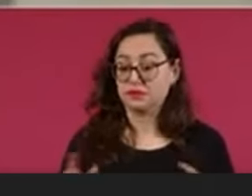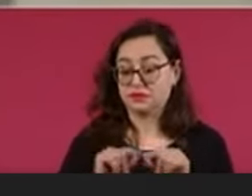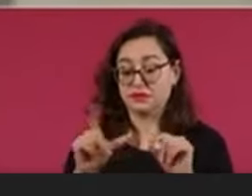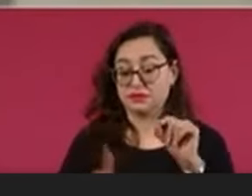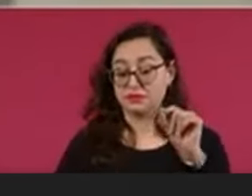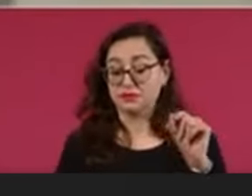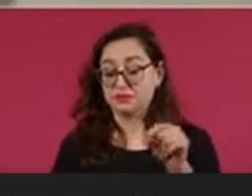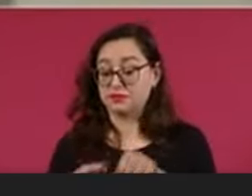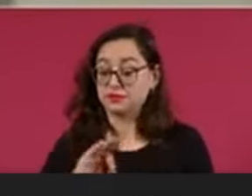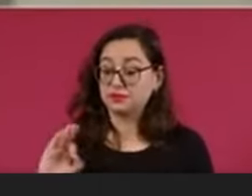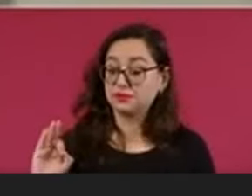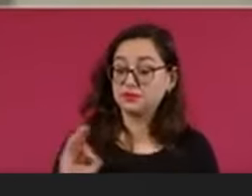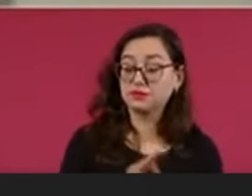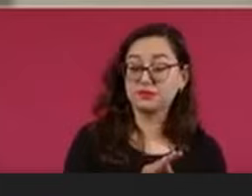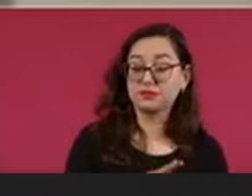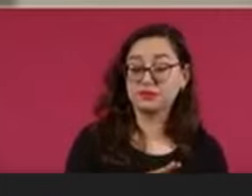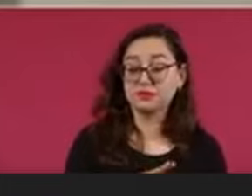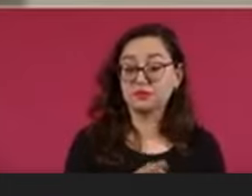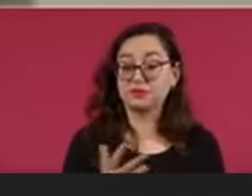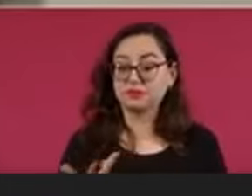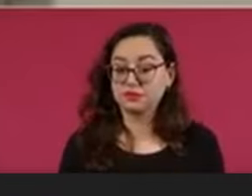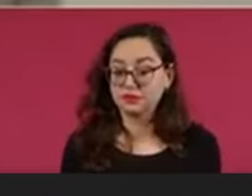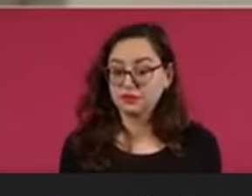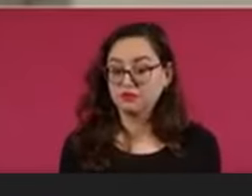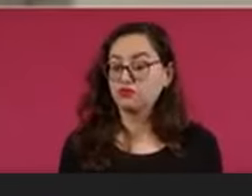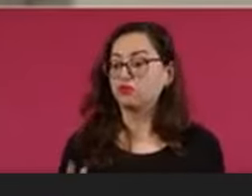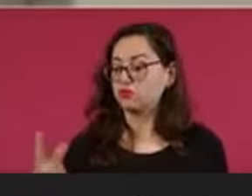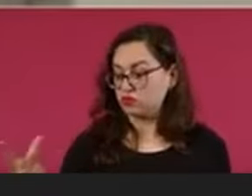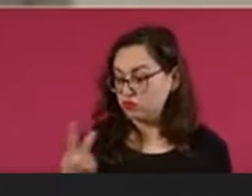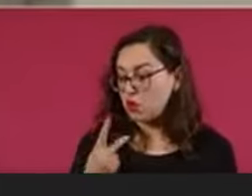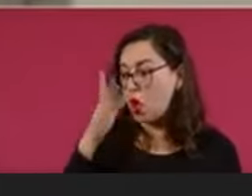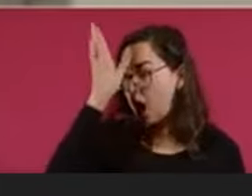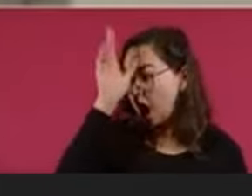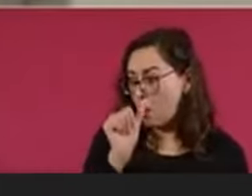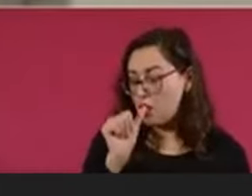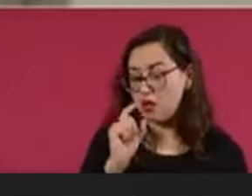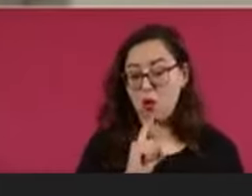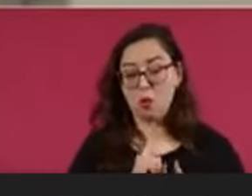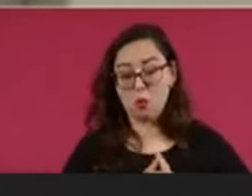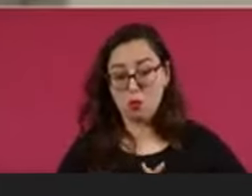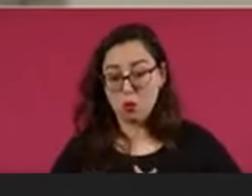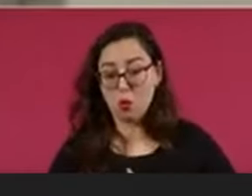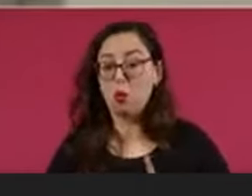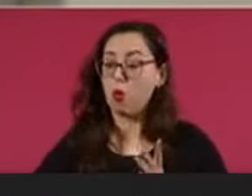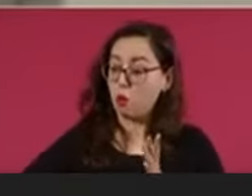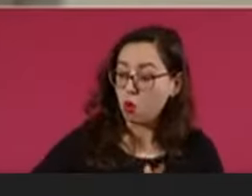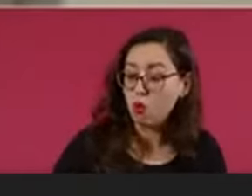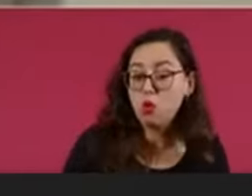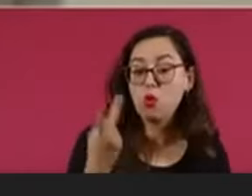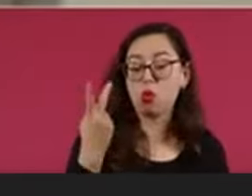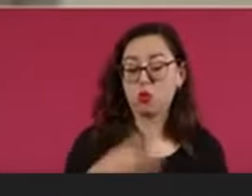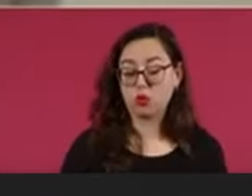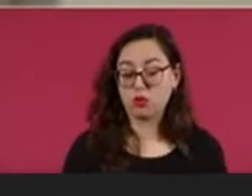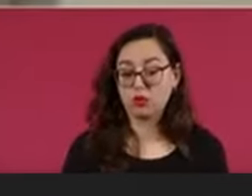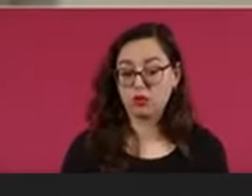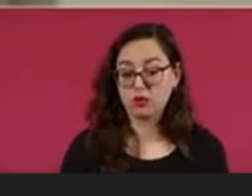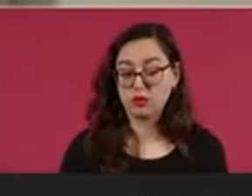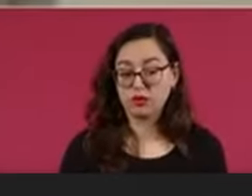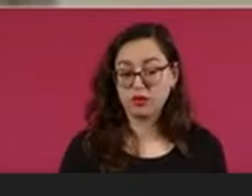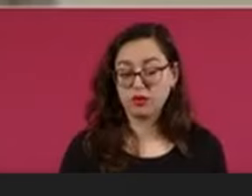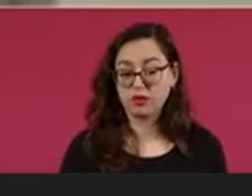es que ambos aceptemos el recuento de los votos y nos